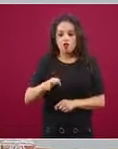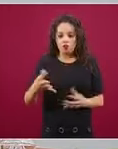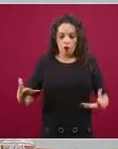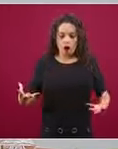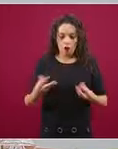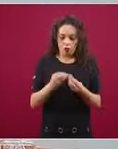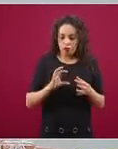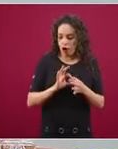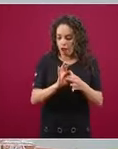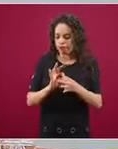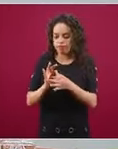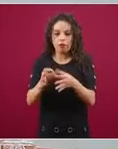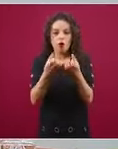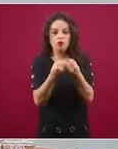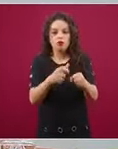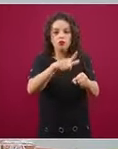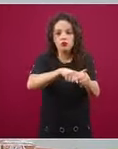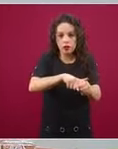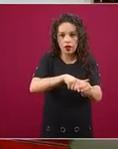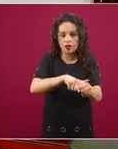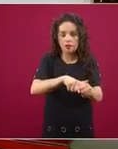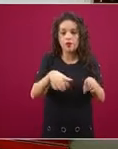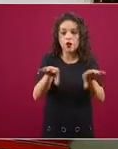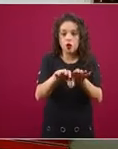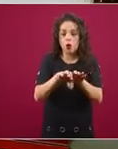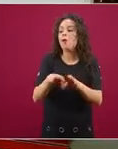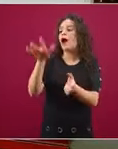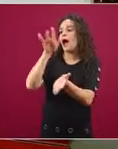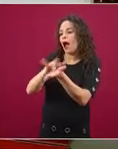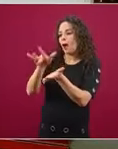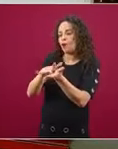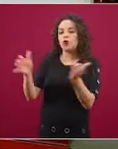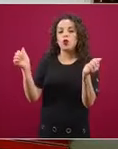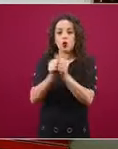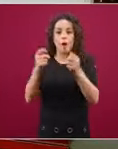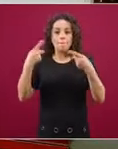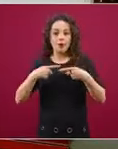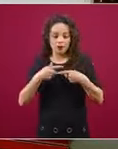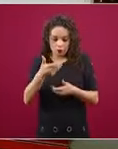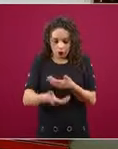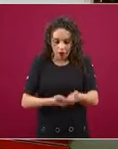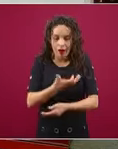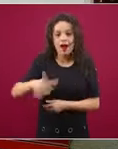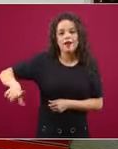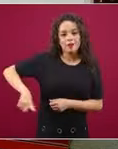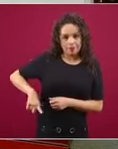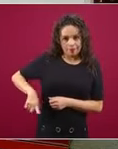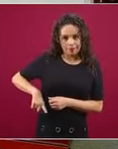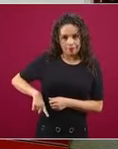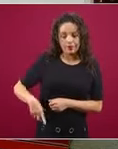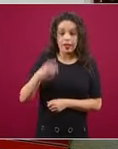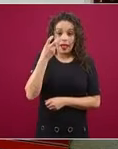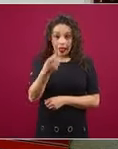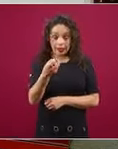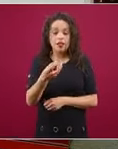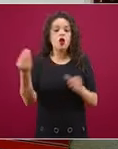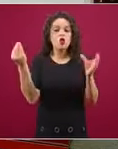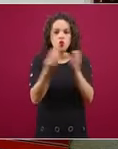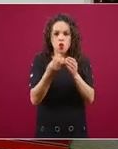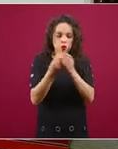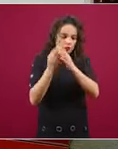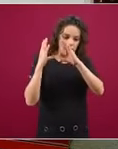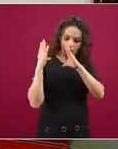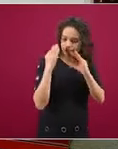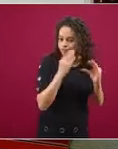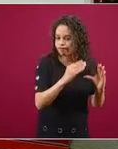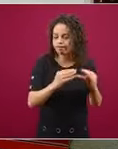apoyándonos en los servidores de la nación a través de cursos. Muchos han sido presenciales,